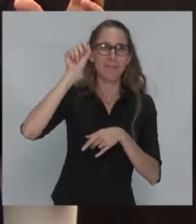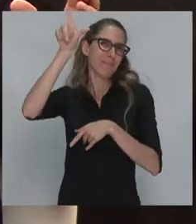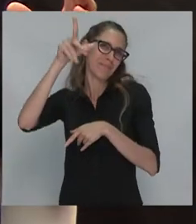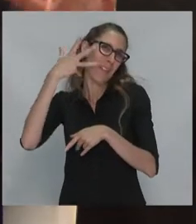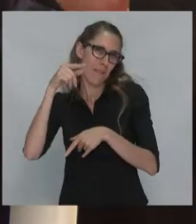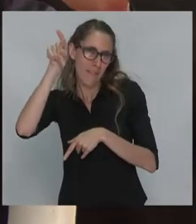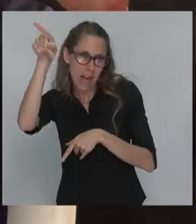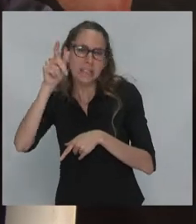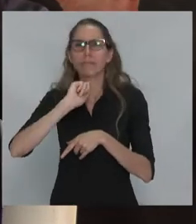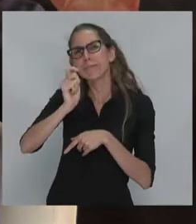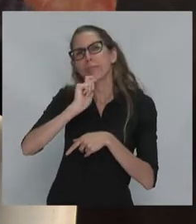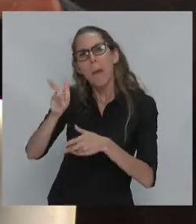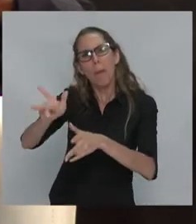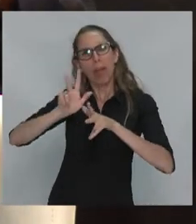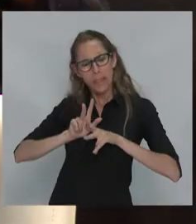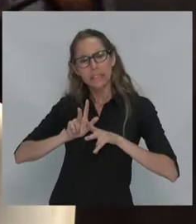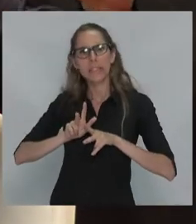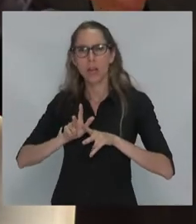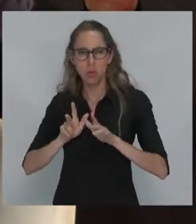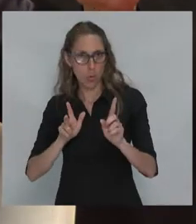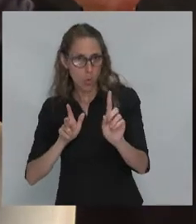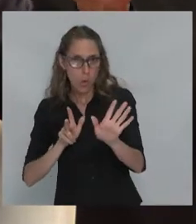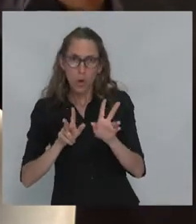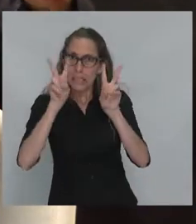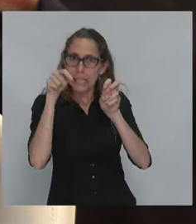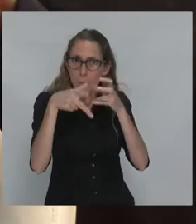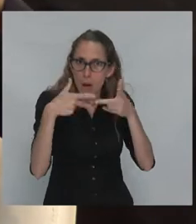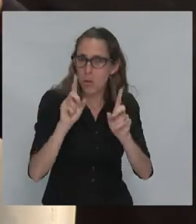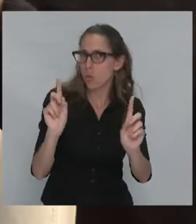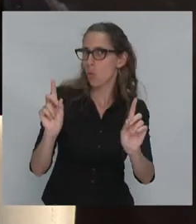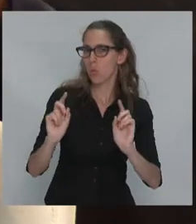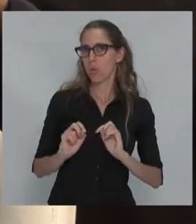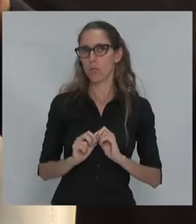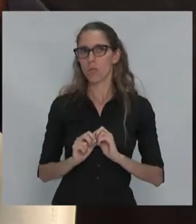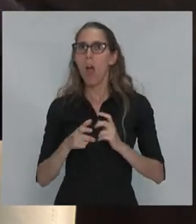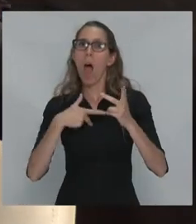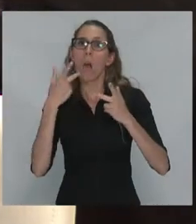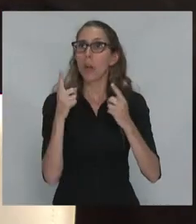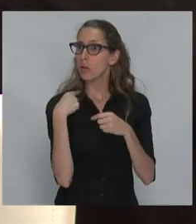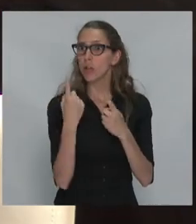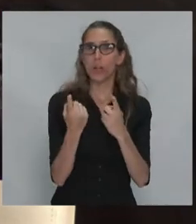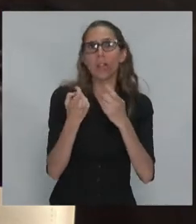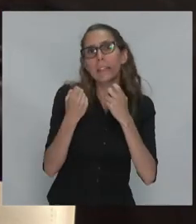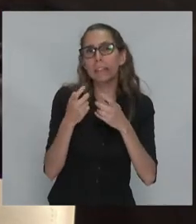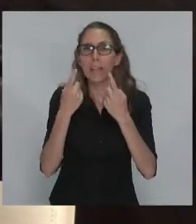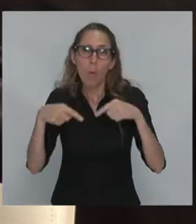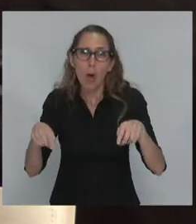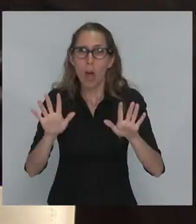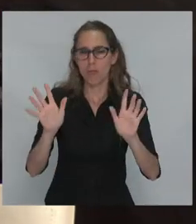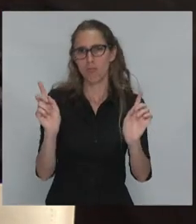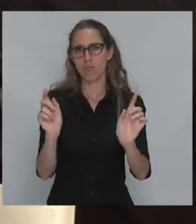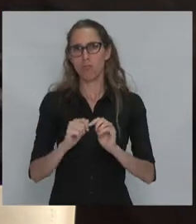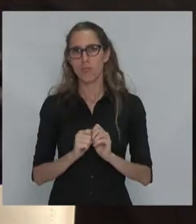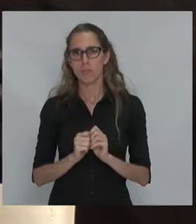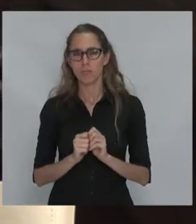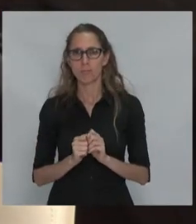Y la gente me dice, no, no, no, tú no puedes hablar de eso, tú no puedes decir que se necesita un tribunal roussel sobre